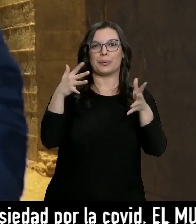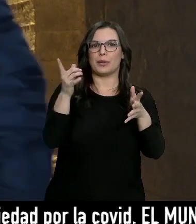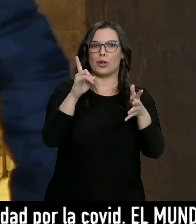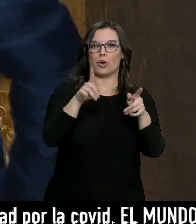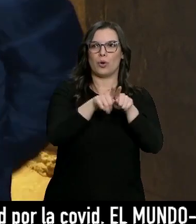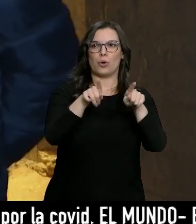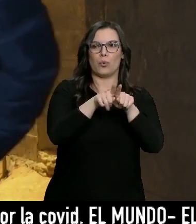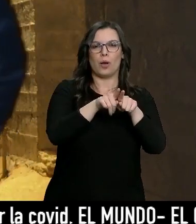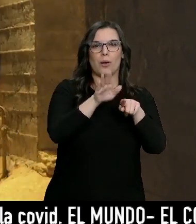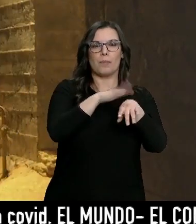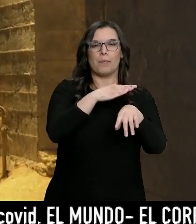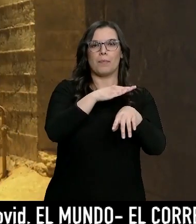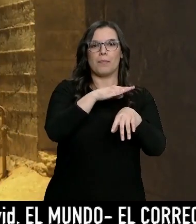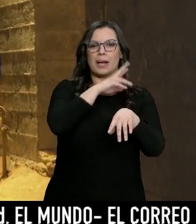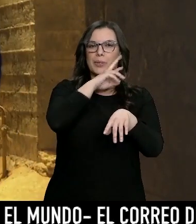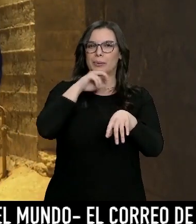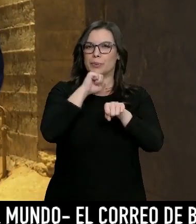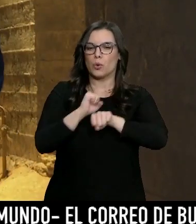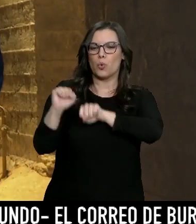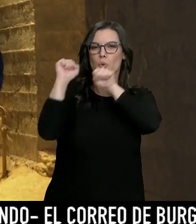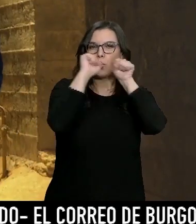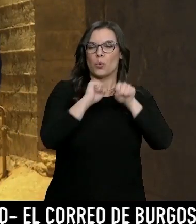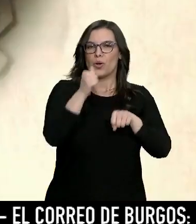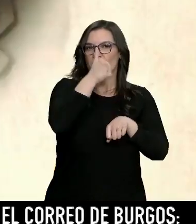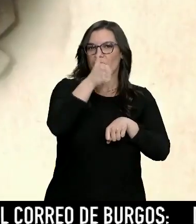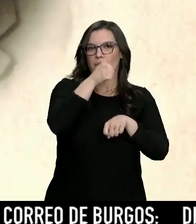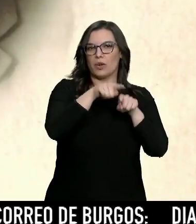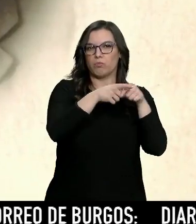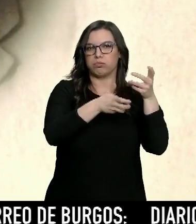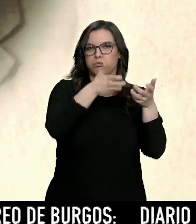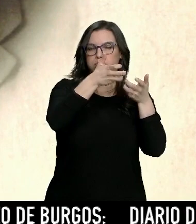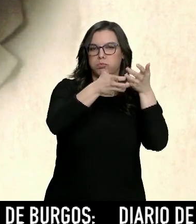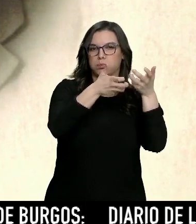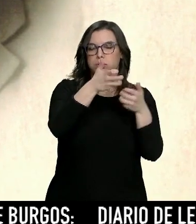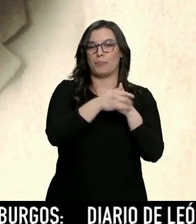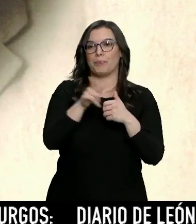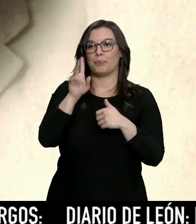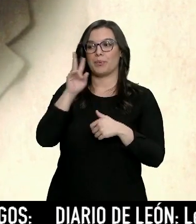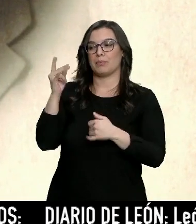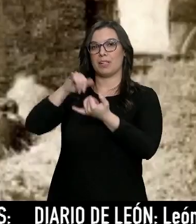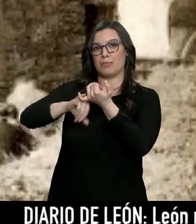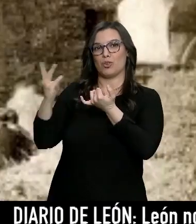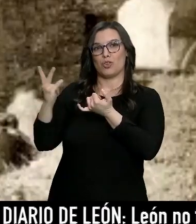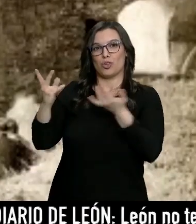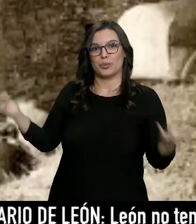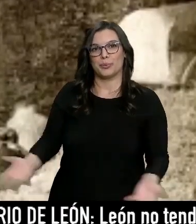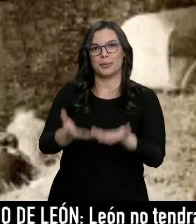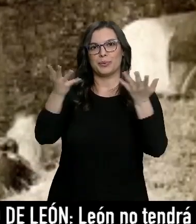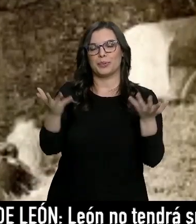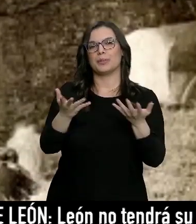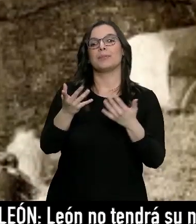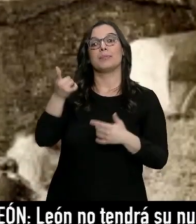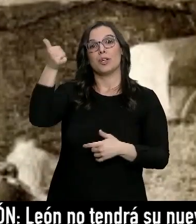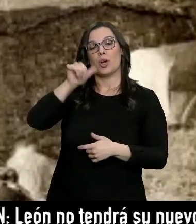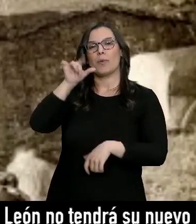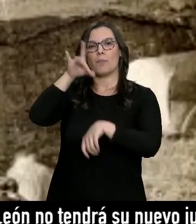resguardar el vino y que se vaya macerando. Una bodega impulsada por este matrimonio, Rosa, y Baltasar, un médico